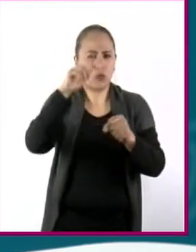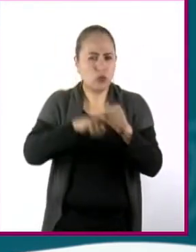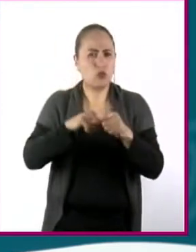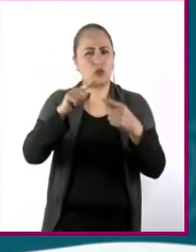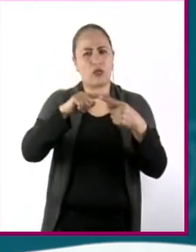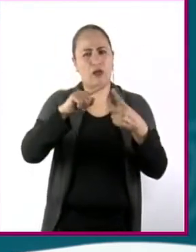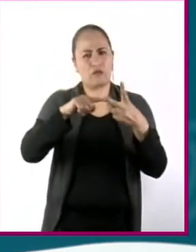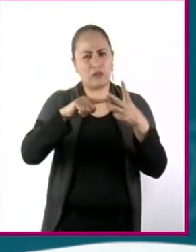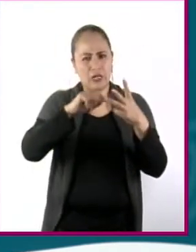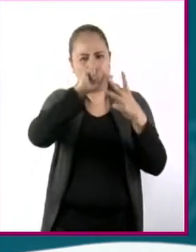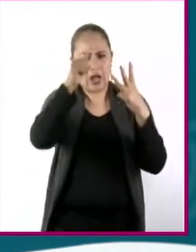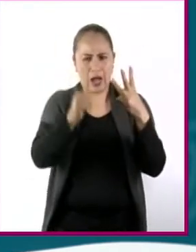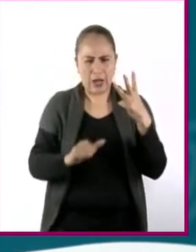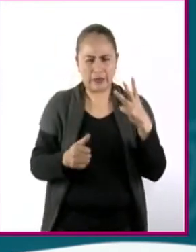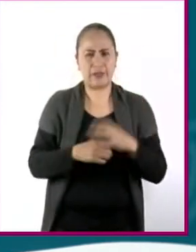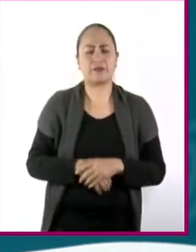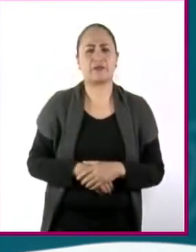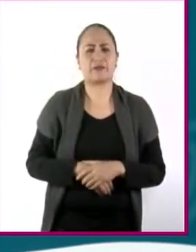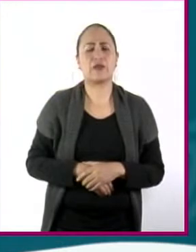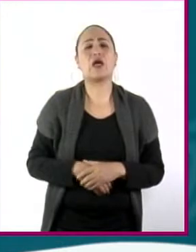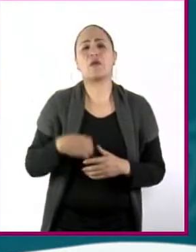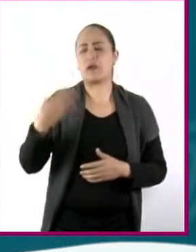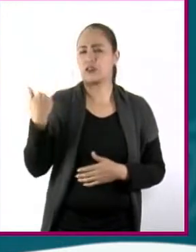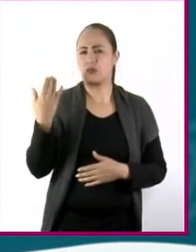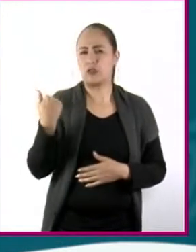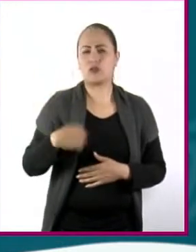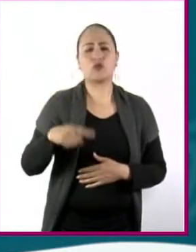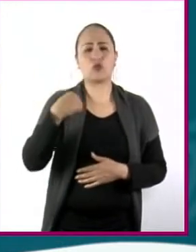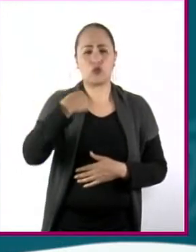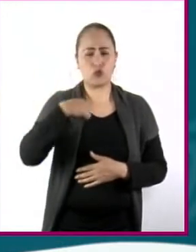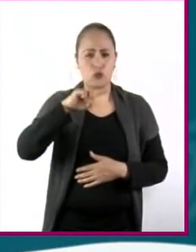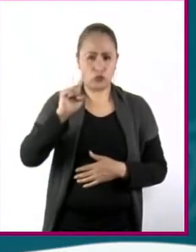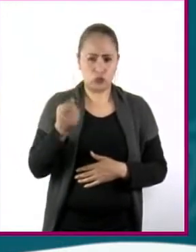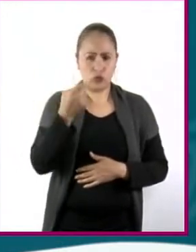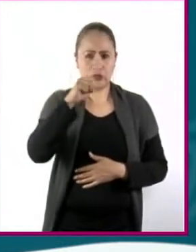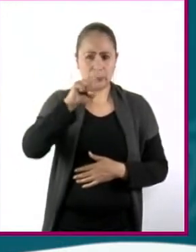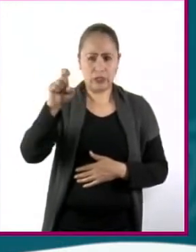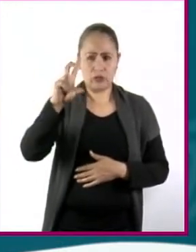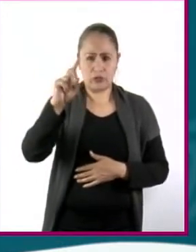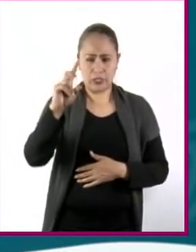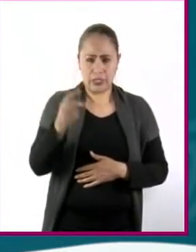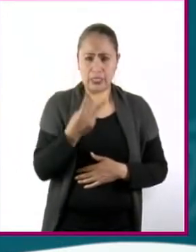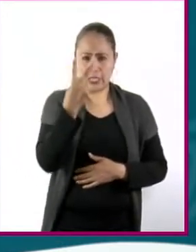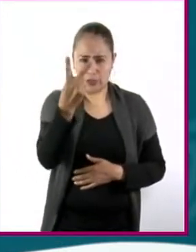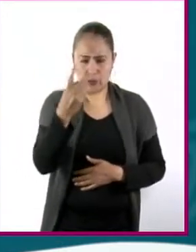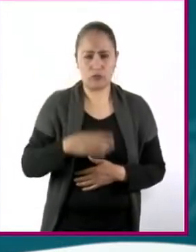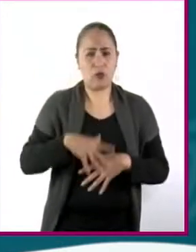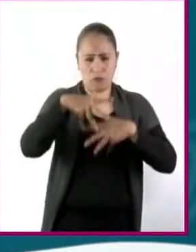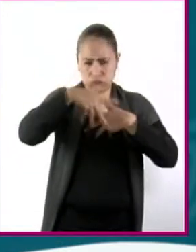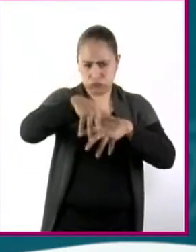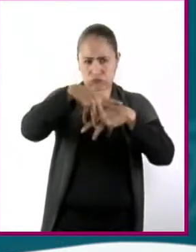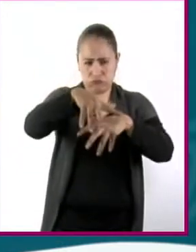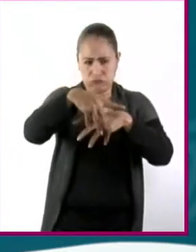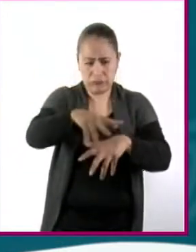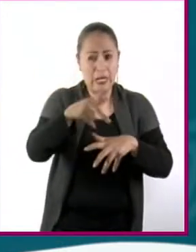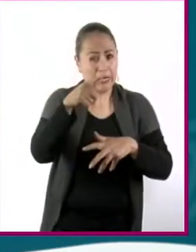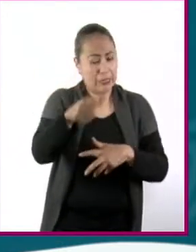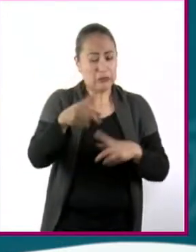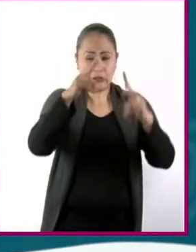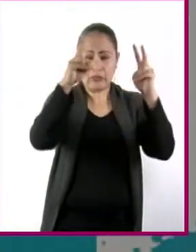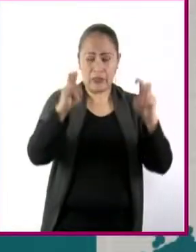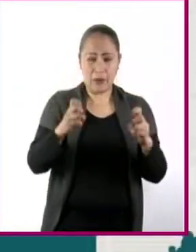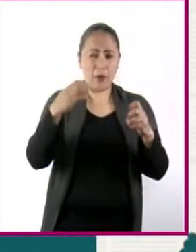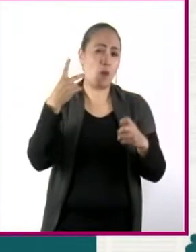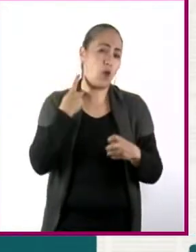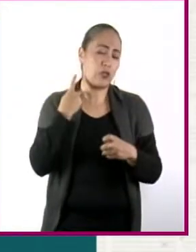Más reciente aún, el Movimiento Yo Soy 132 que sin lugar a dudas significó un importante empuje en la vida democrática y electoral de nuestra